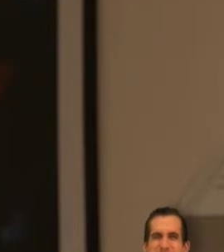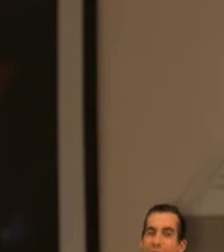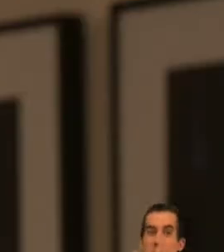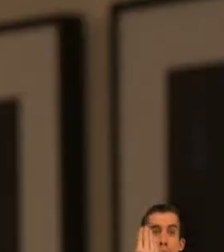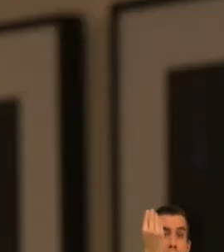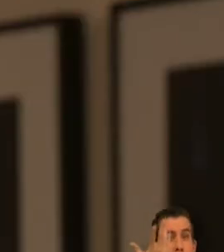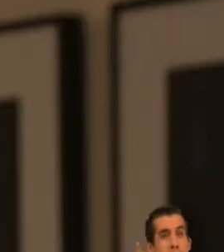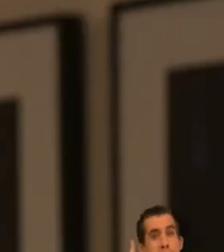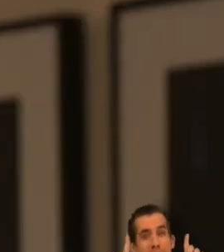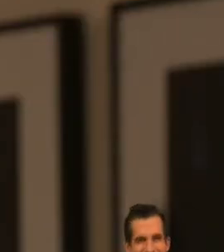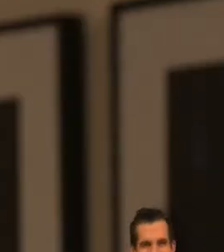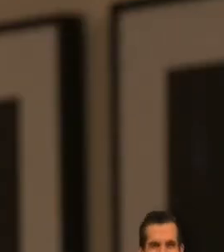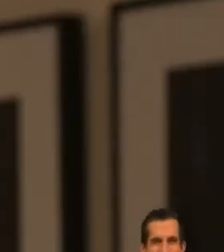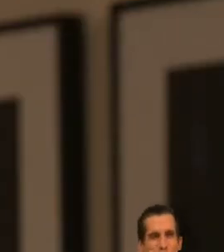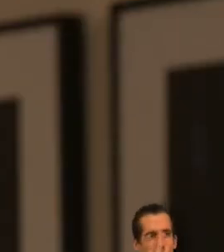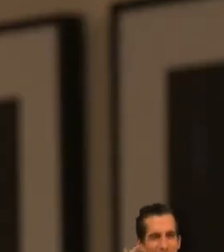además